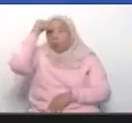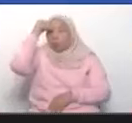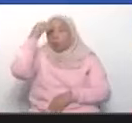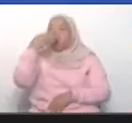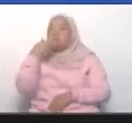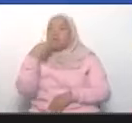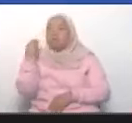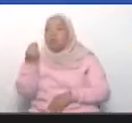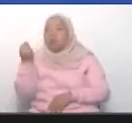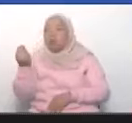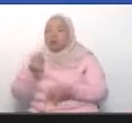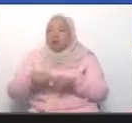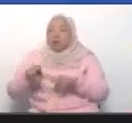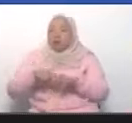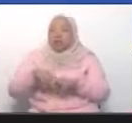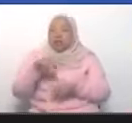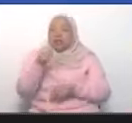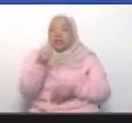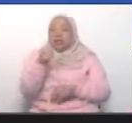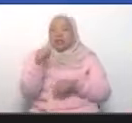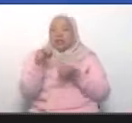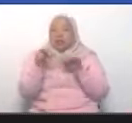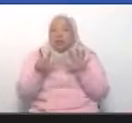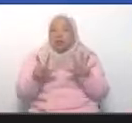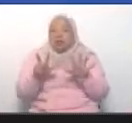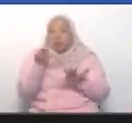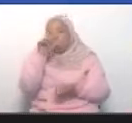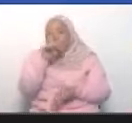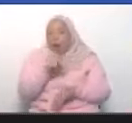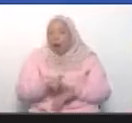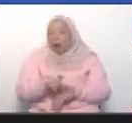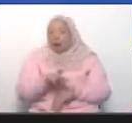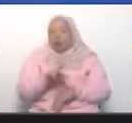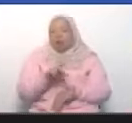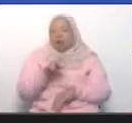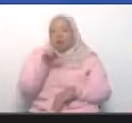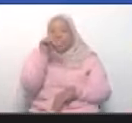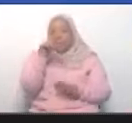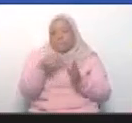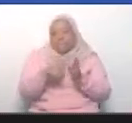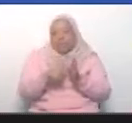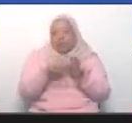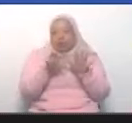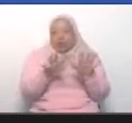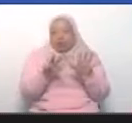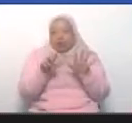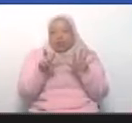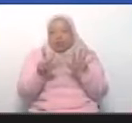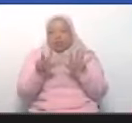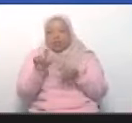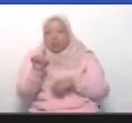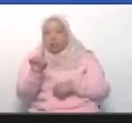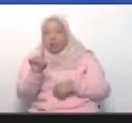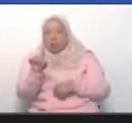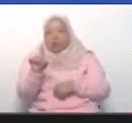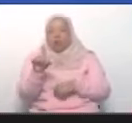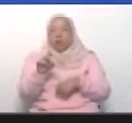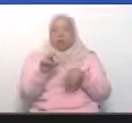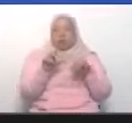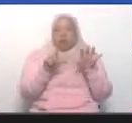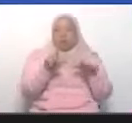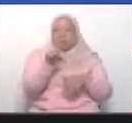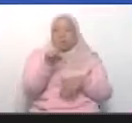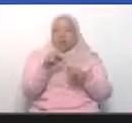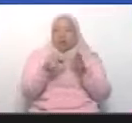cuando era muy niño, tenía 18 años, por allá en los años 80, 81, que se agitó este tema, 82,